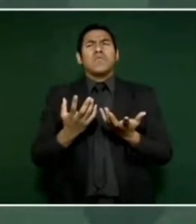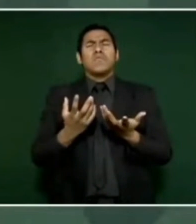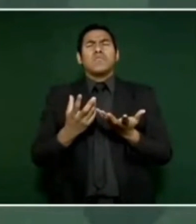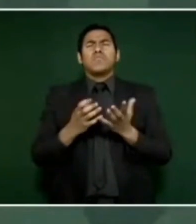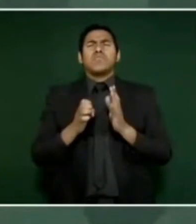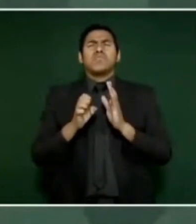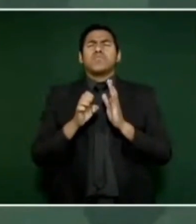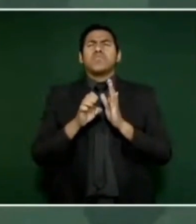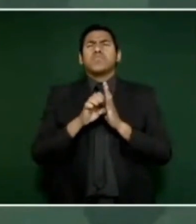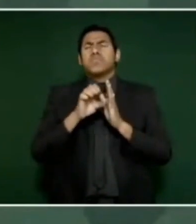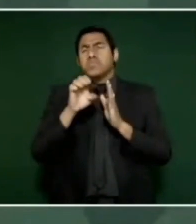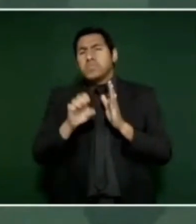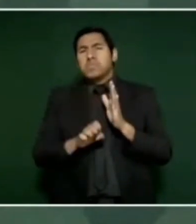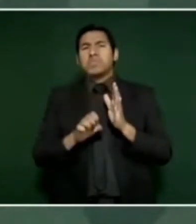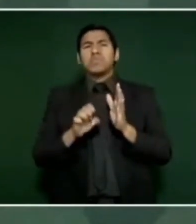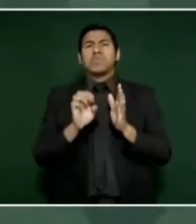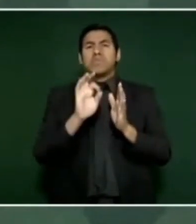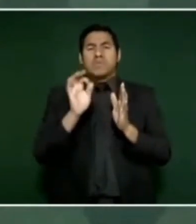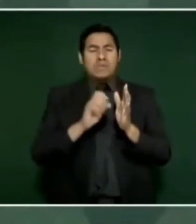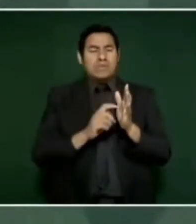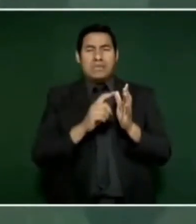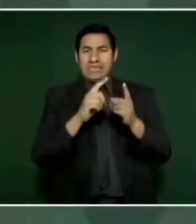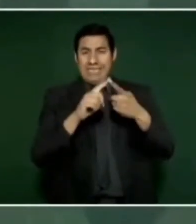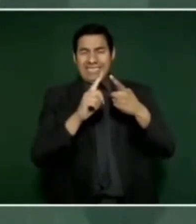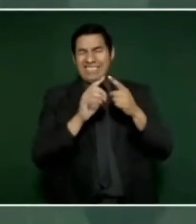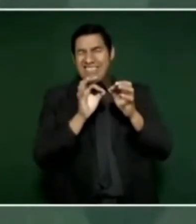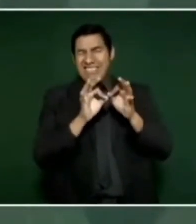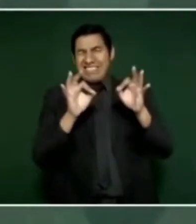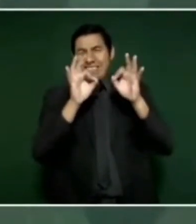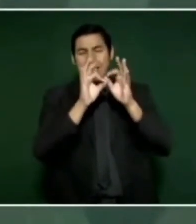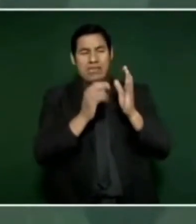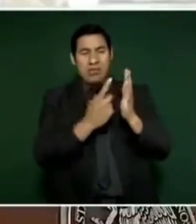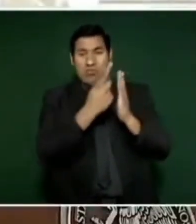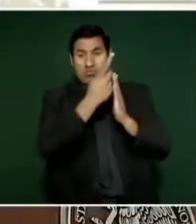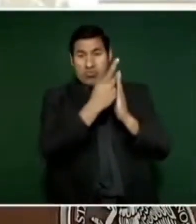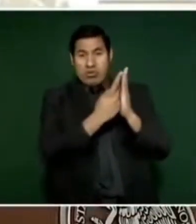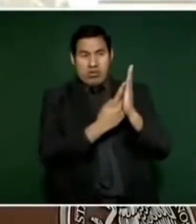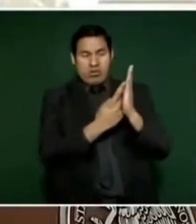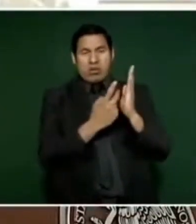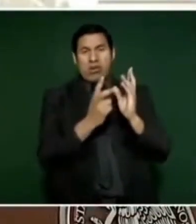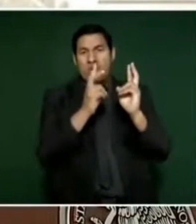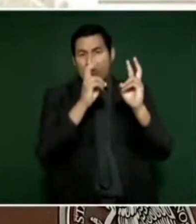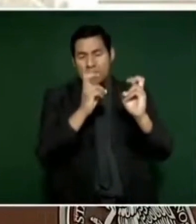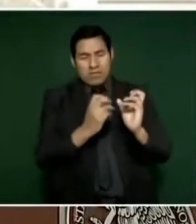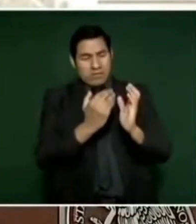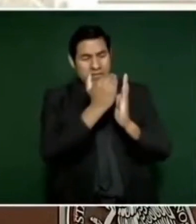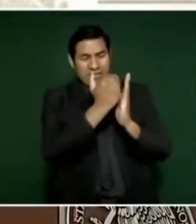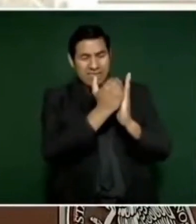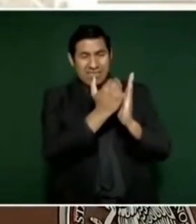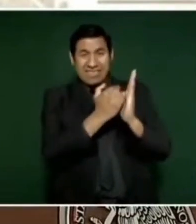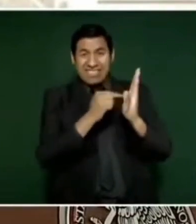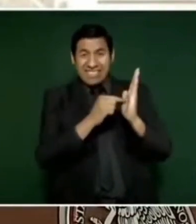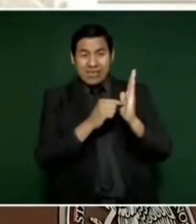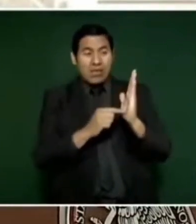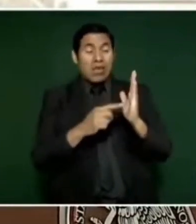el programa no contempla beneficiar al pueblo,